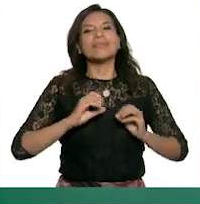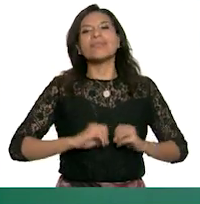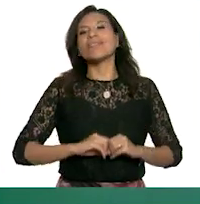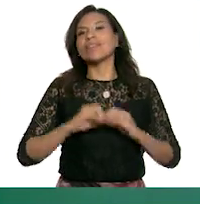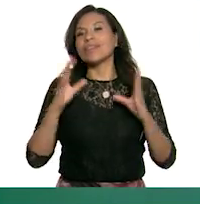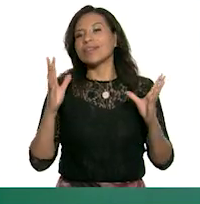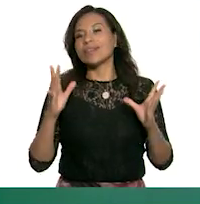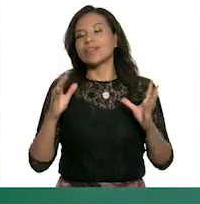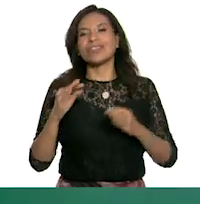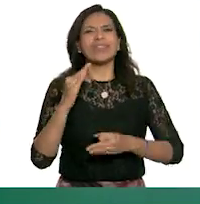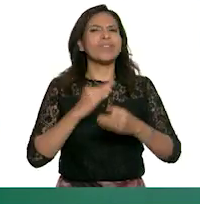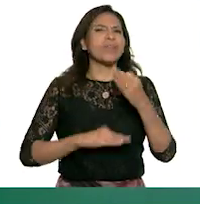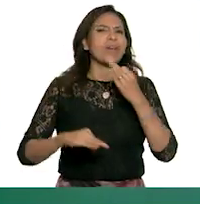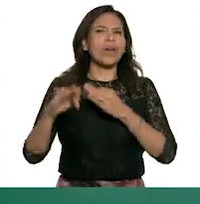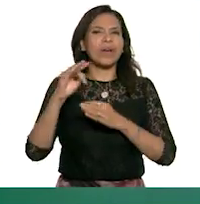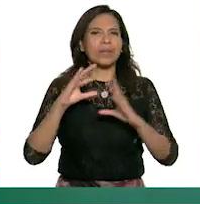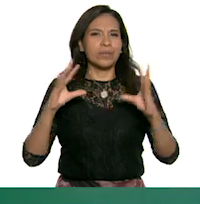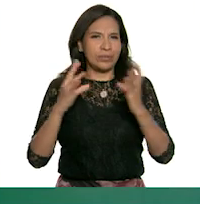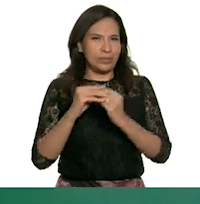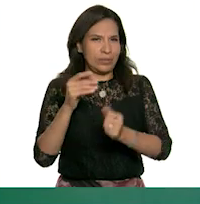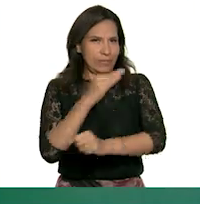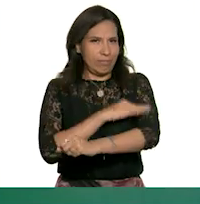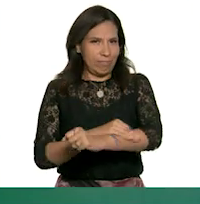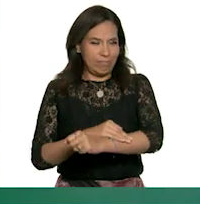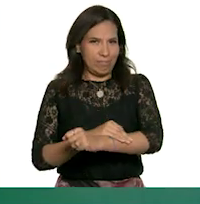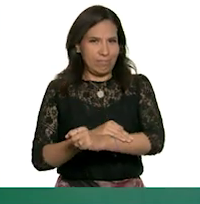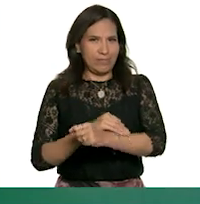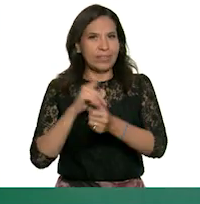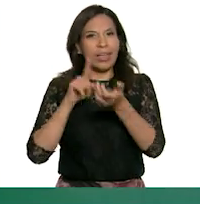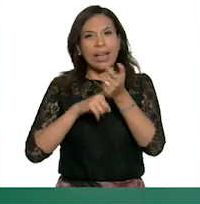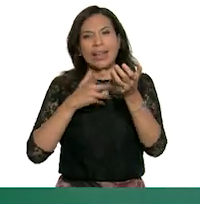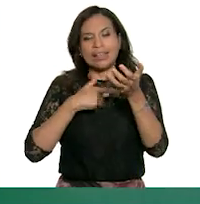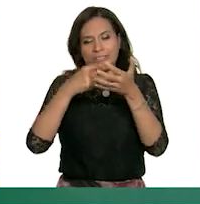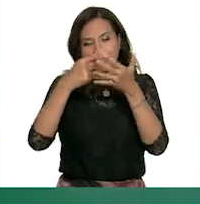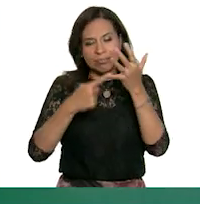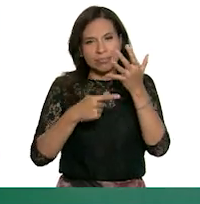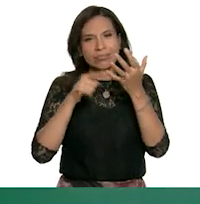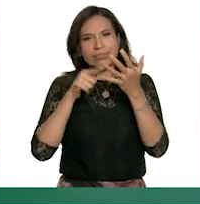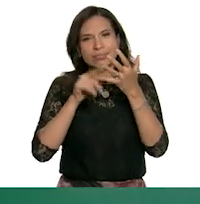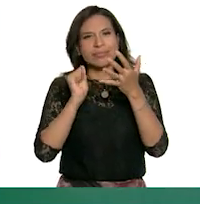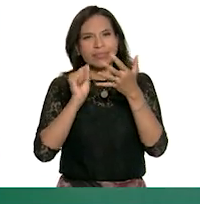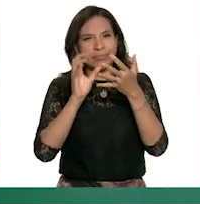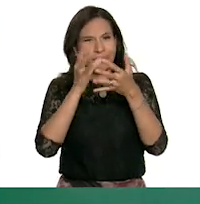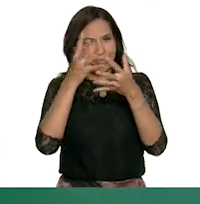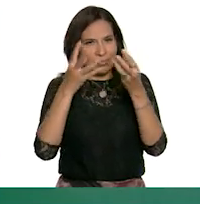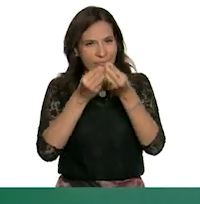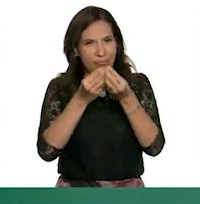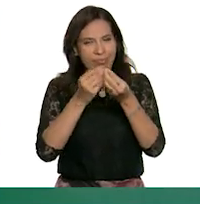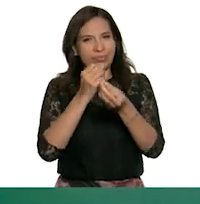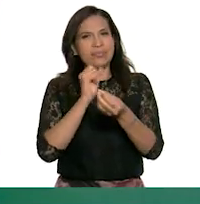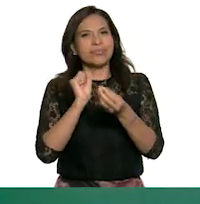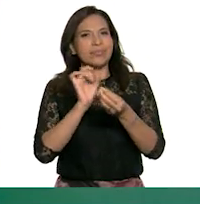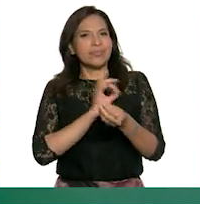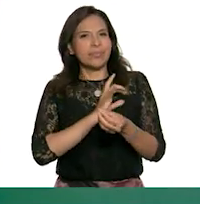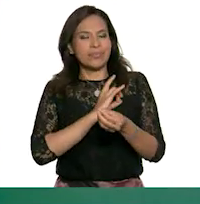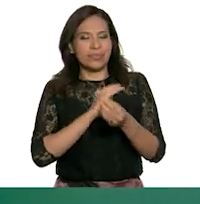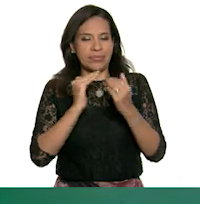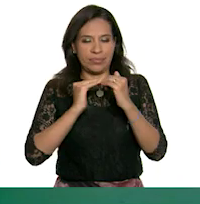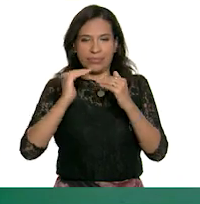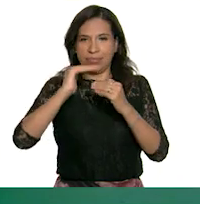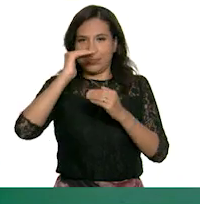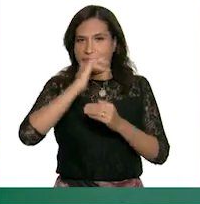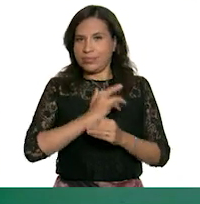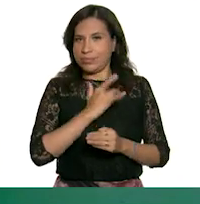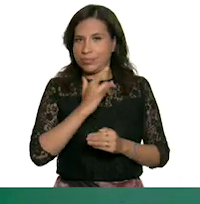claro todas las integrantes de la familia del miedo y también las intensidades con las que nos